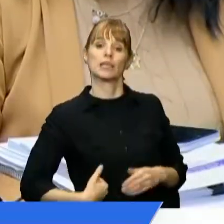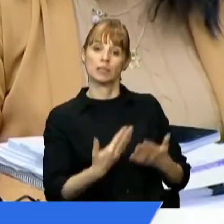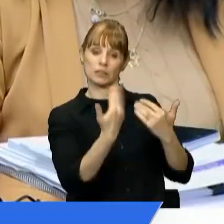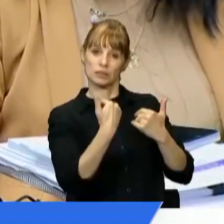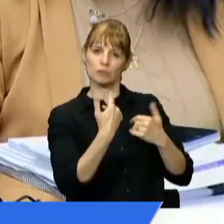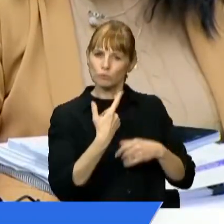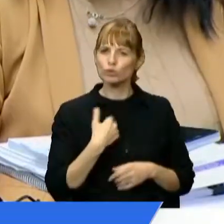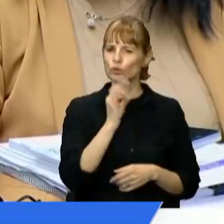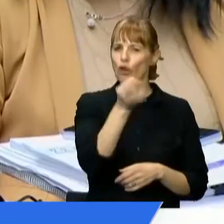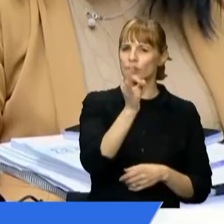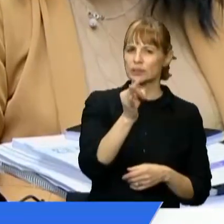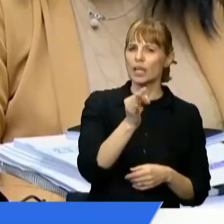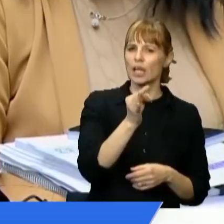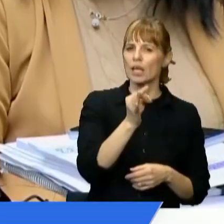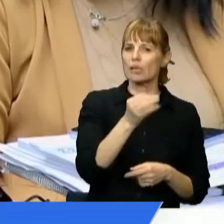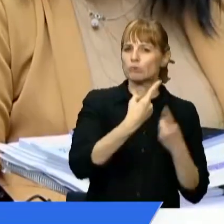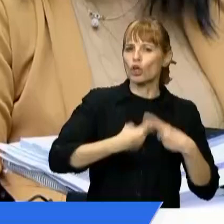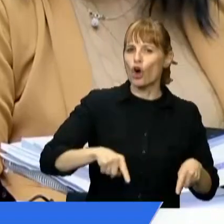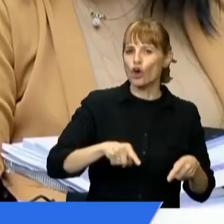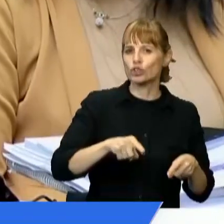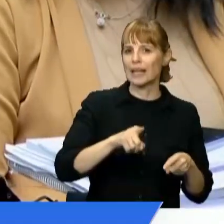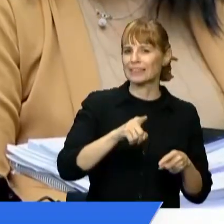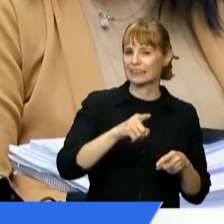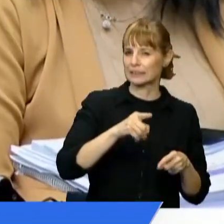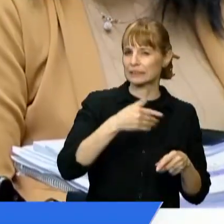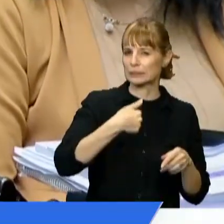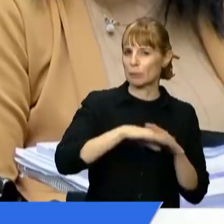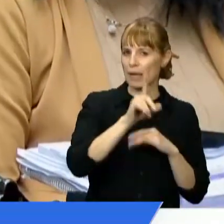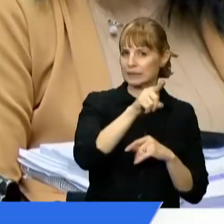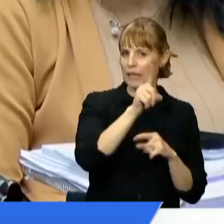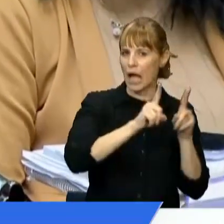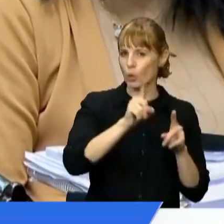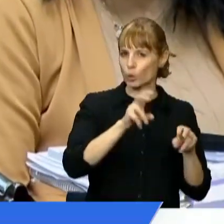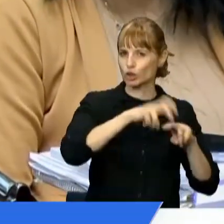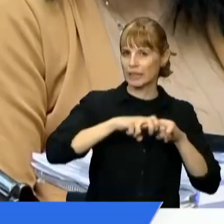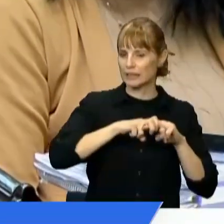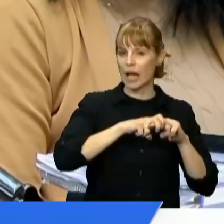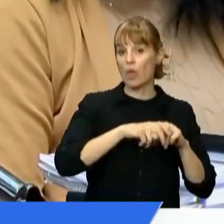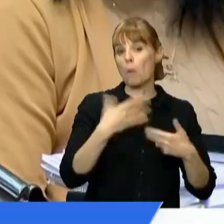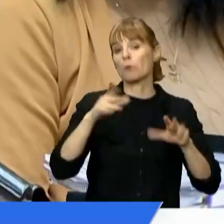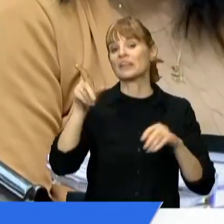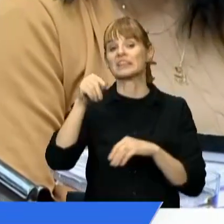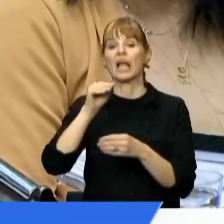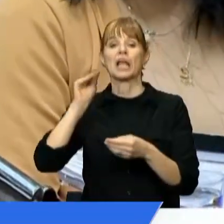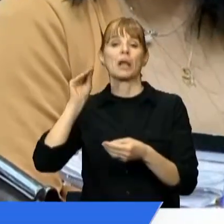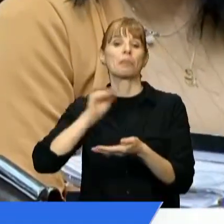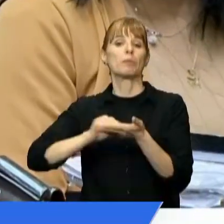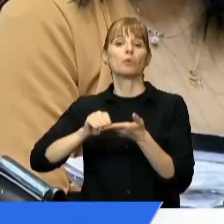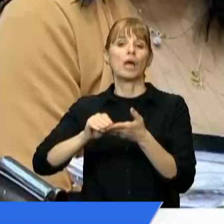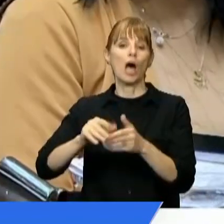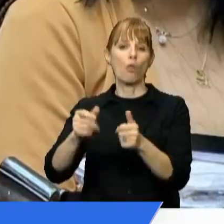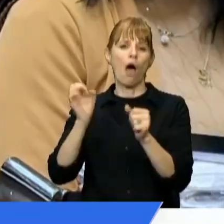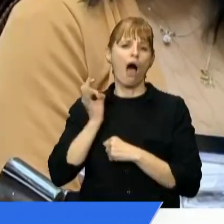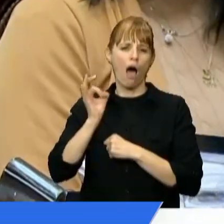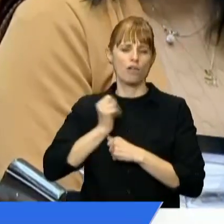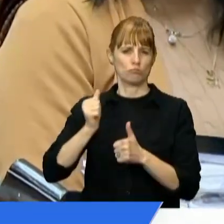...que sé mucho más de algunos de los que ocupan bancas ahí. Quizás no como el diputado que lleva años apencado en una banca y